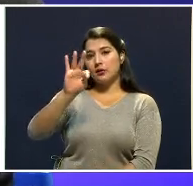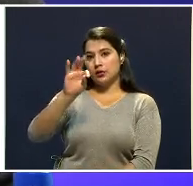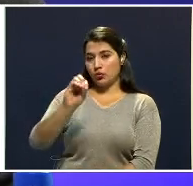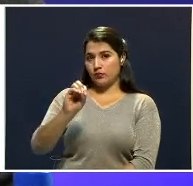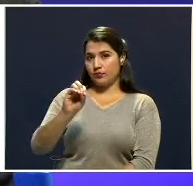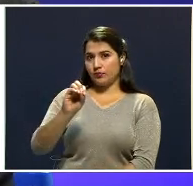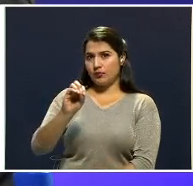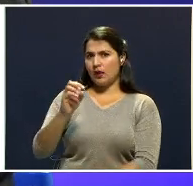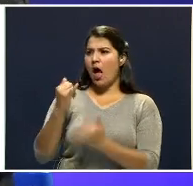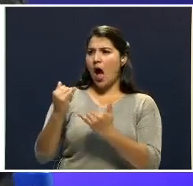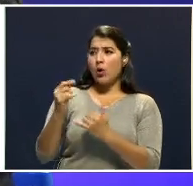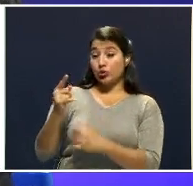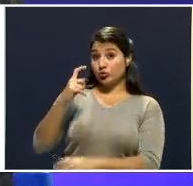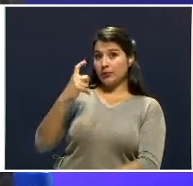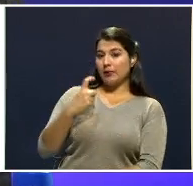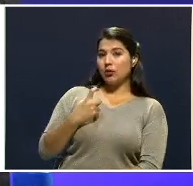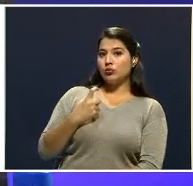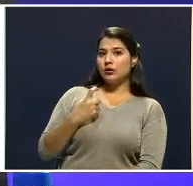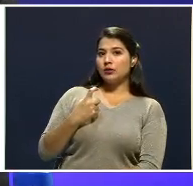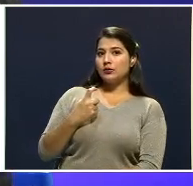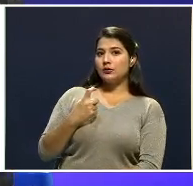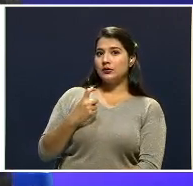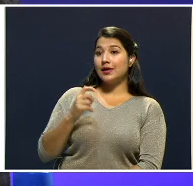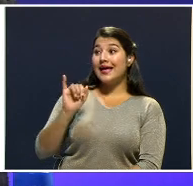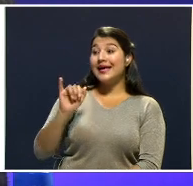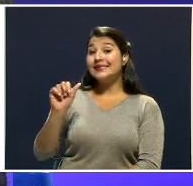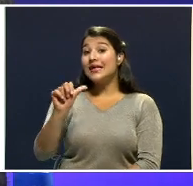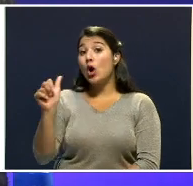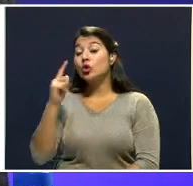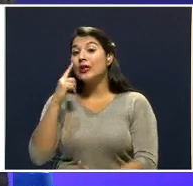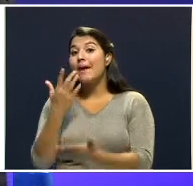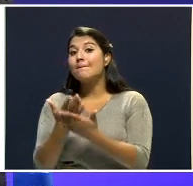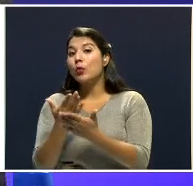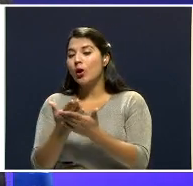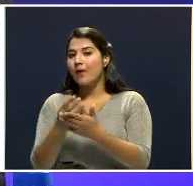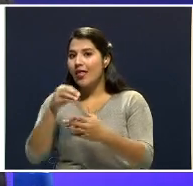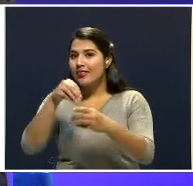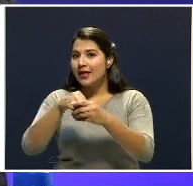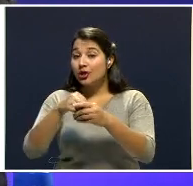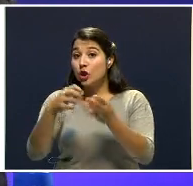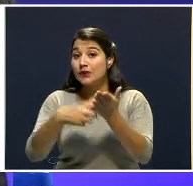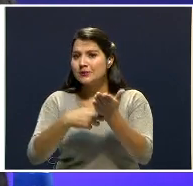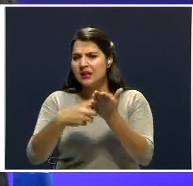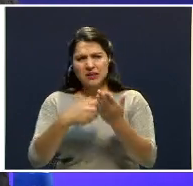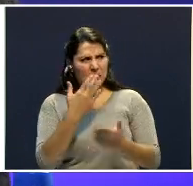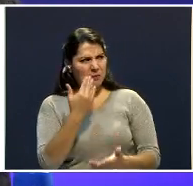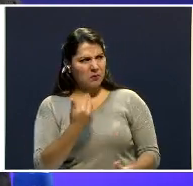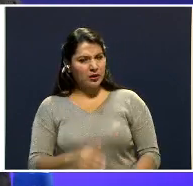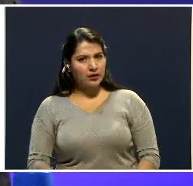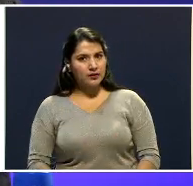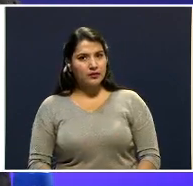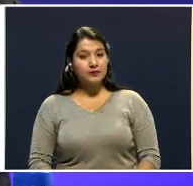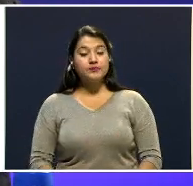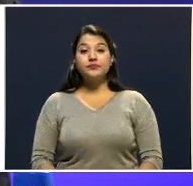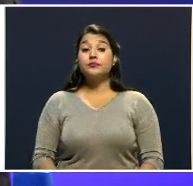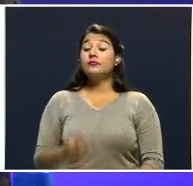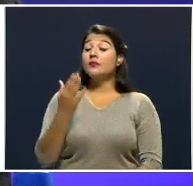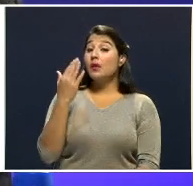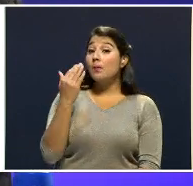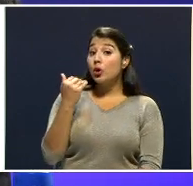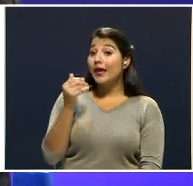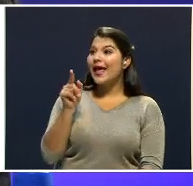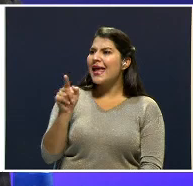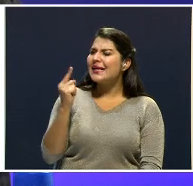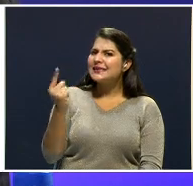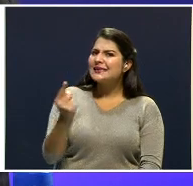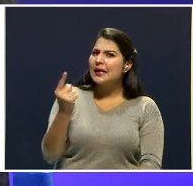Ahora que usted me hace esta pregunta, esa es otra prueba que está incorporada en el expediente. ¿Por qué? Porque él